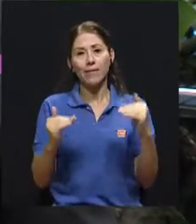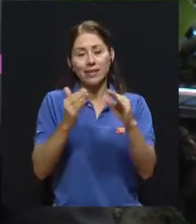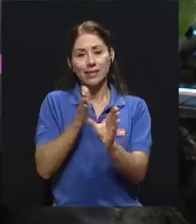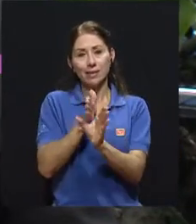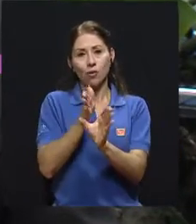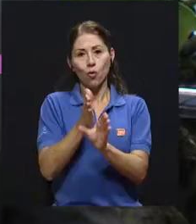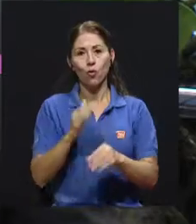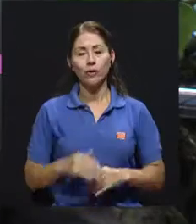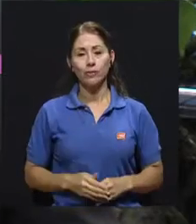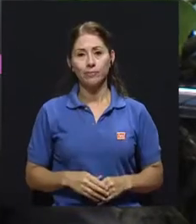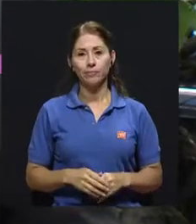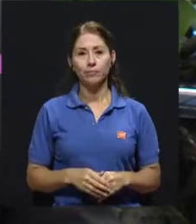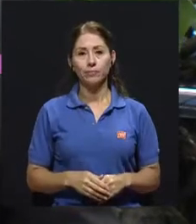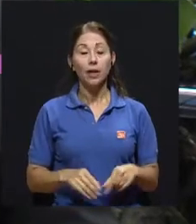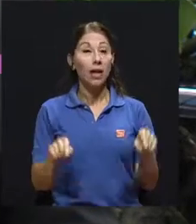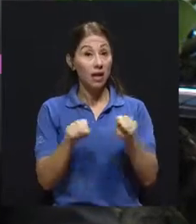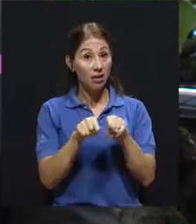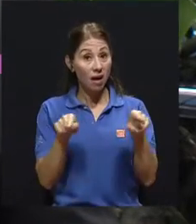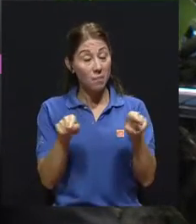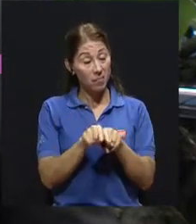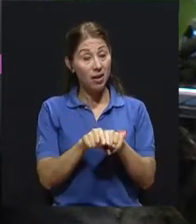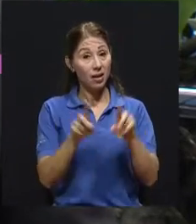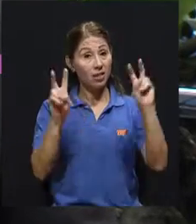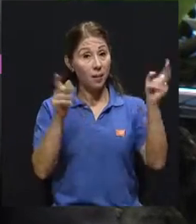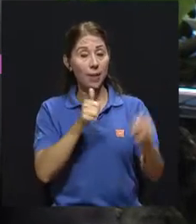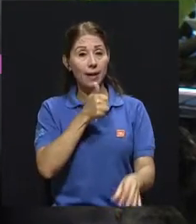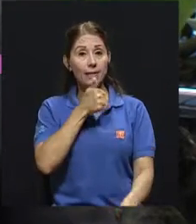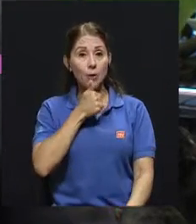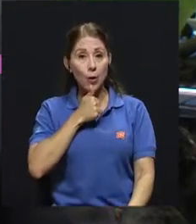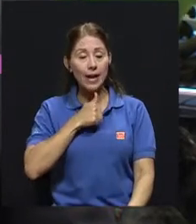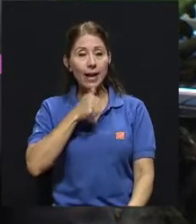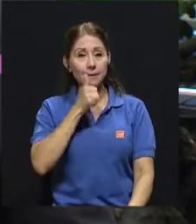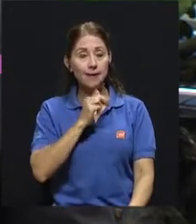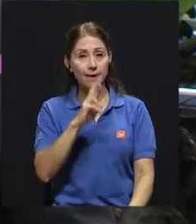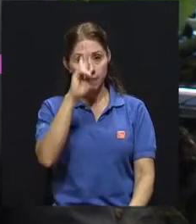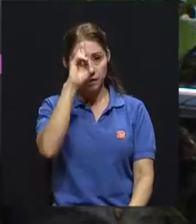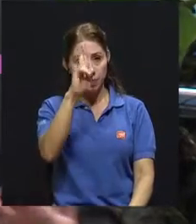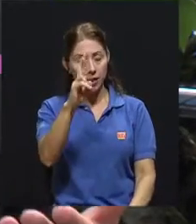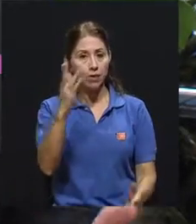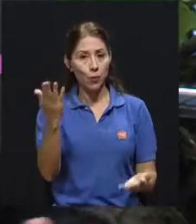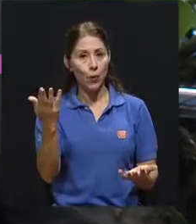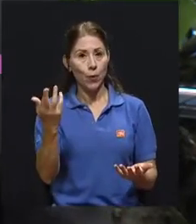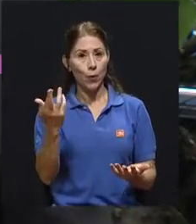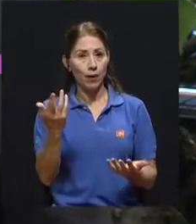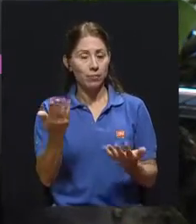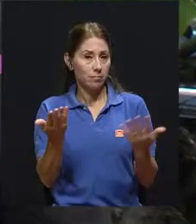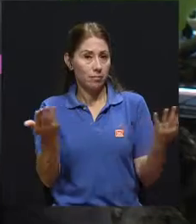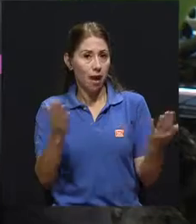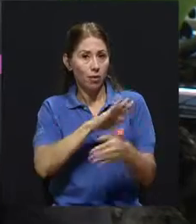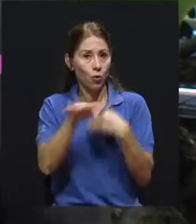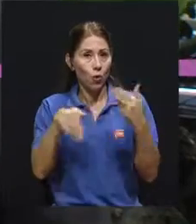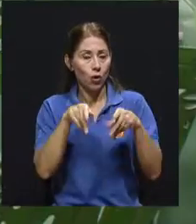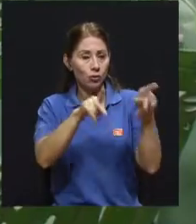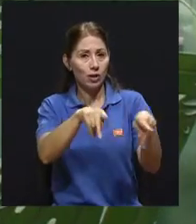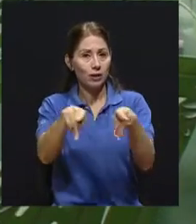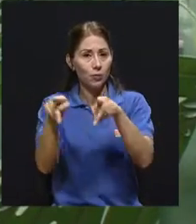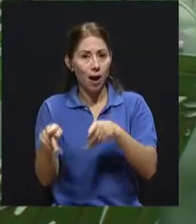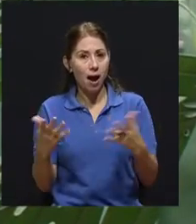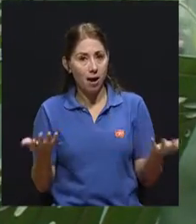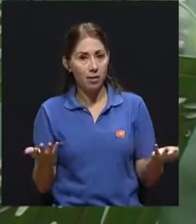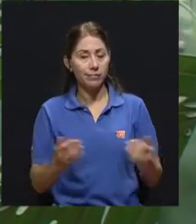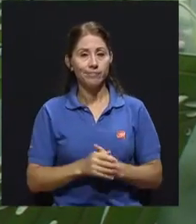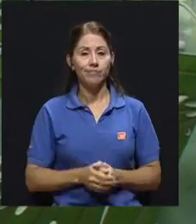también pasa por el tema de la tolerancia, el respeto que debemos de tener hacia todos los seres humanos. Bueno,